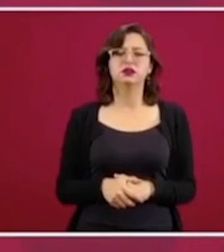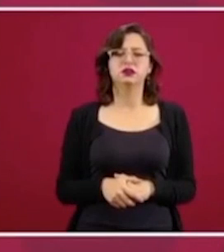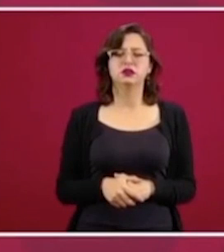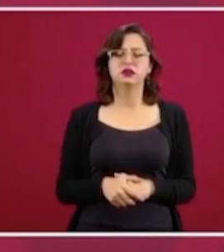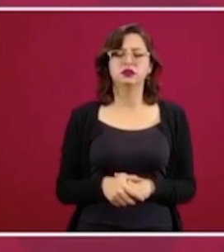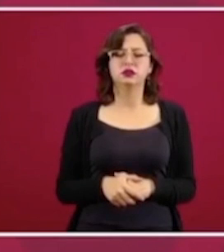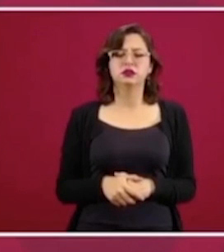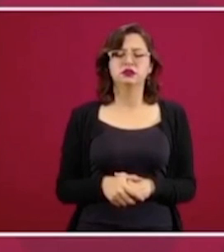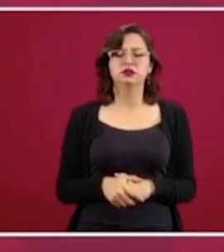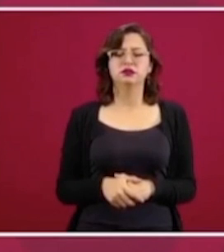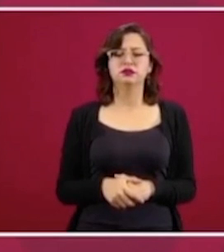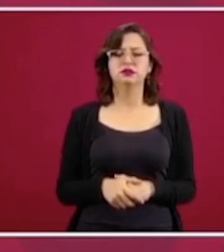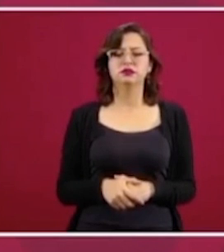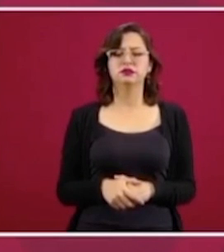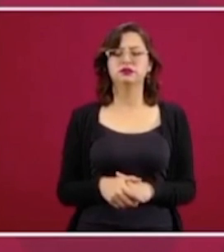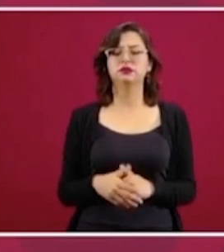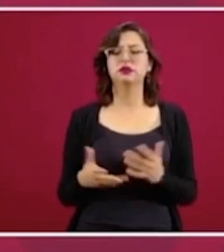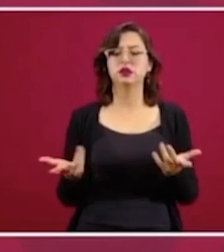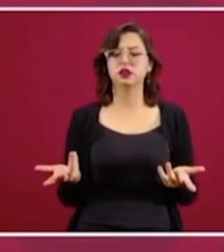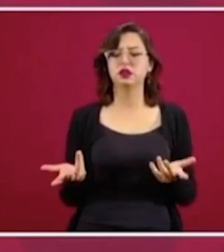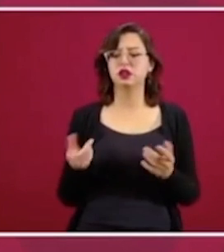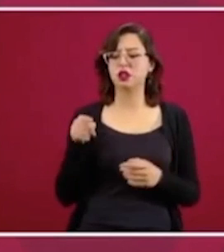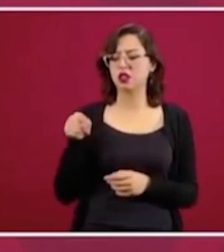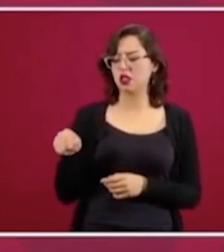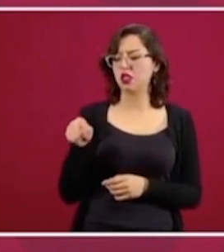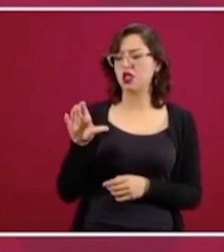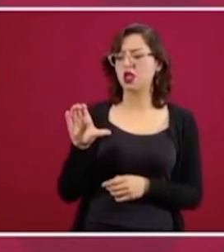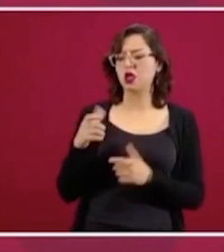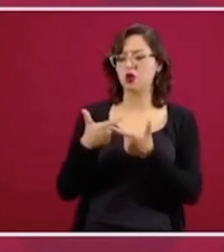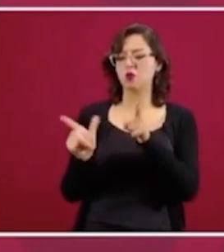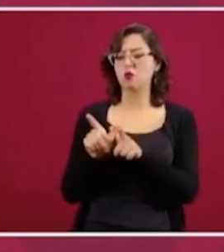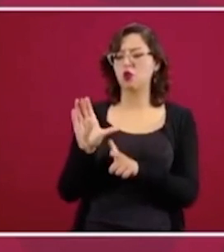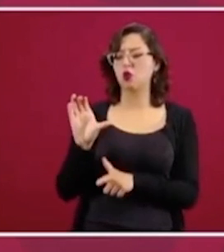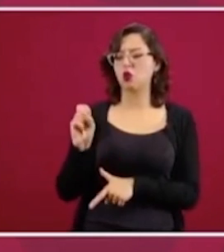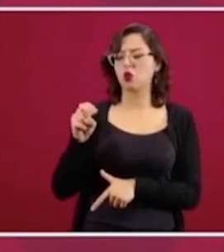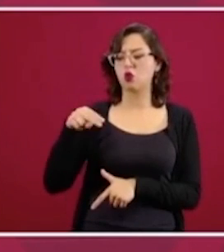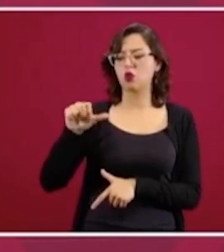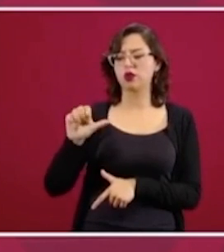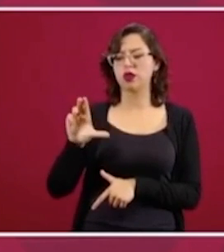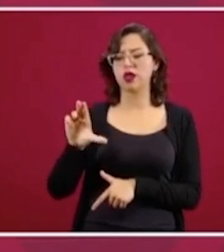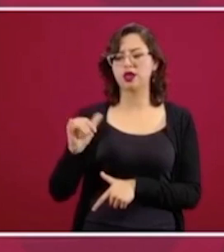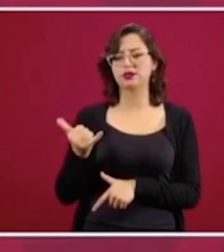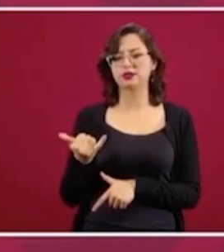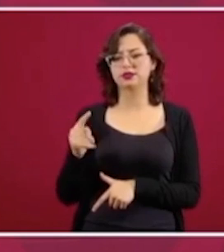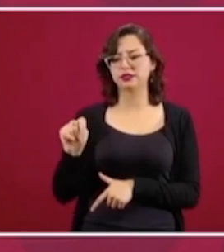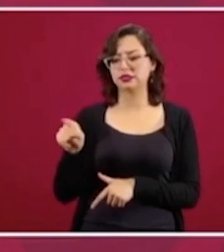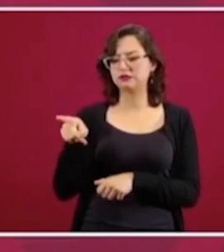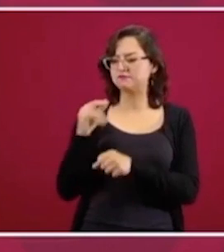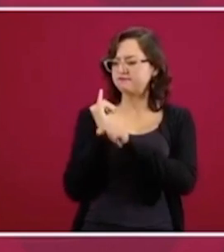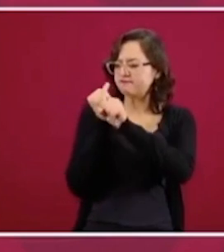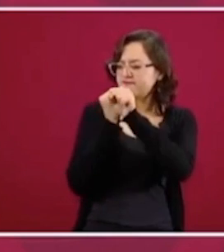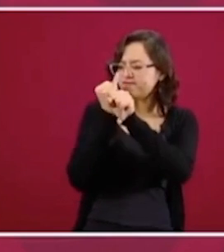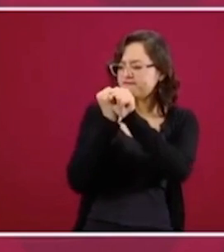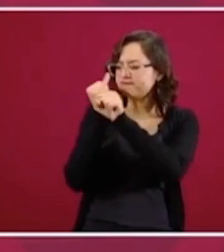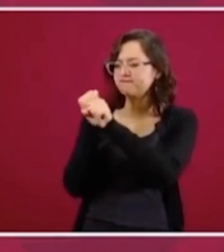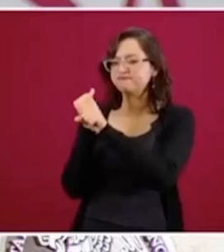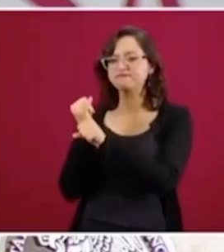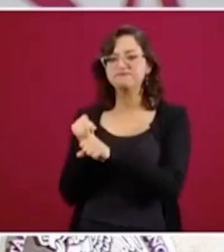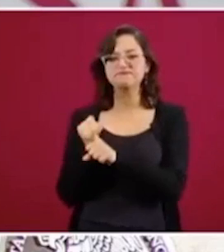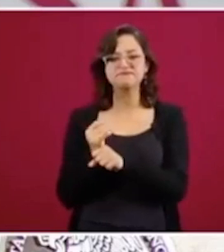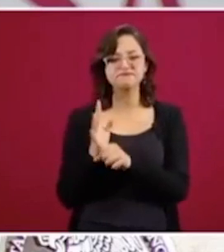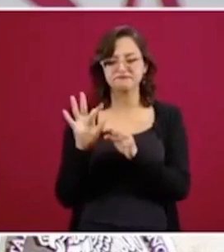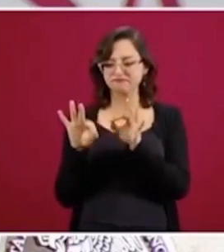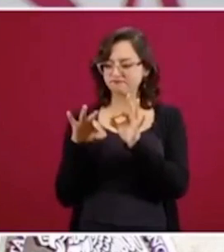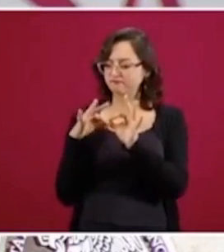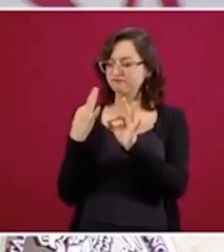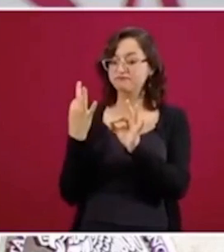El trabajo de investigación del Conacyt ya está concluido, ya el ventilador